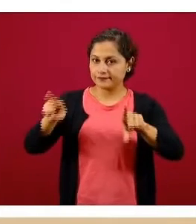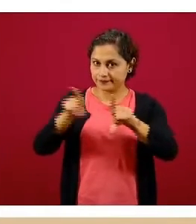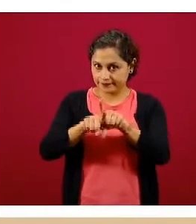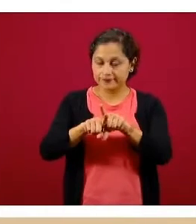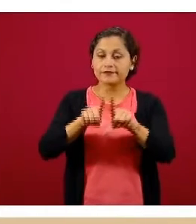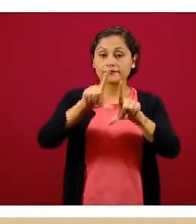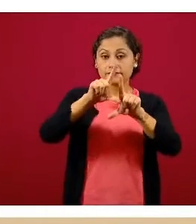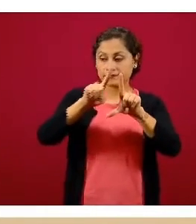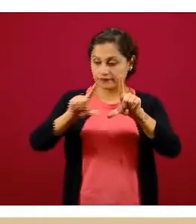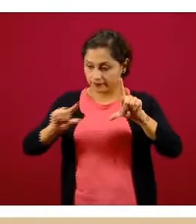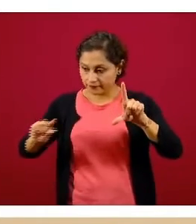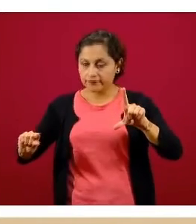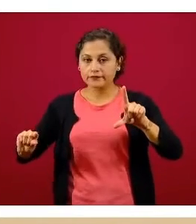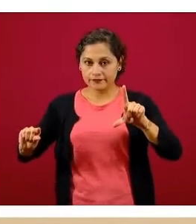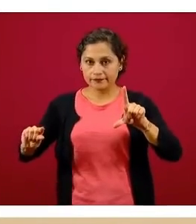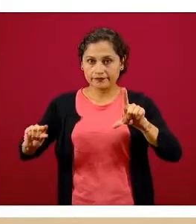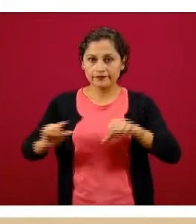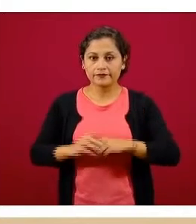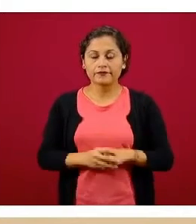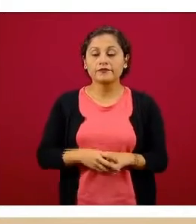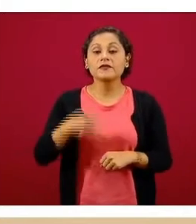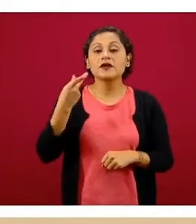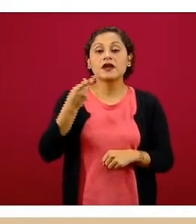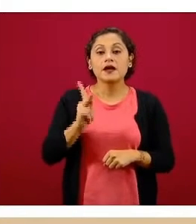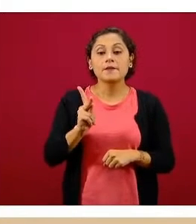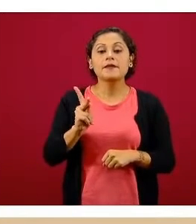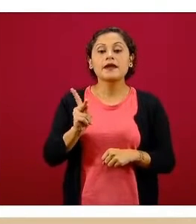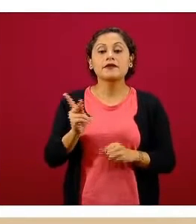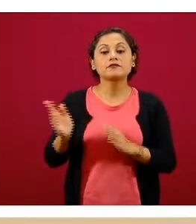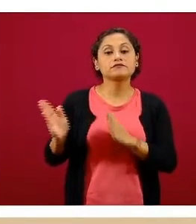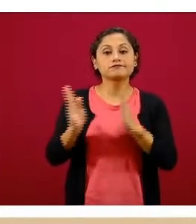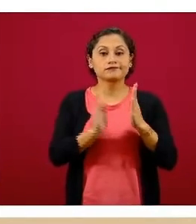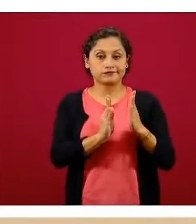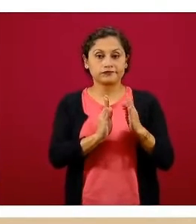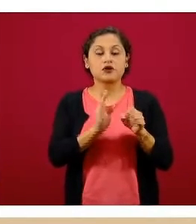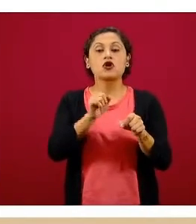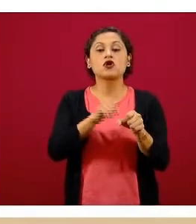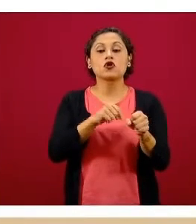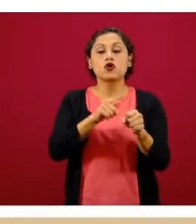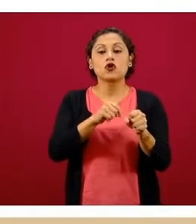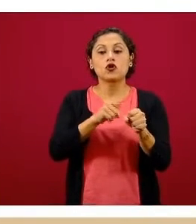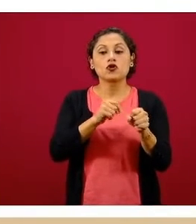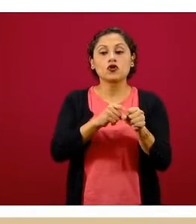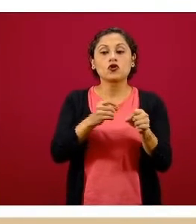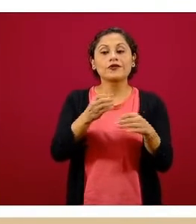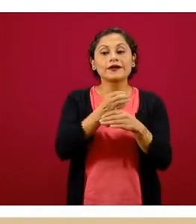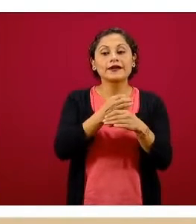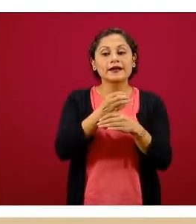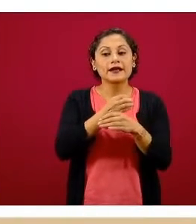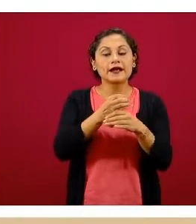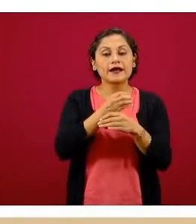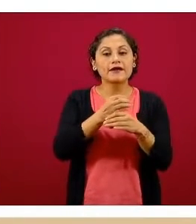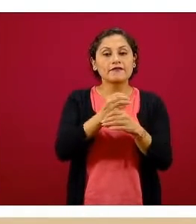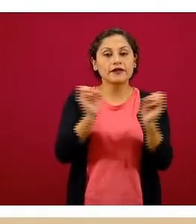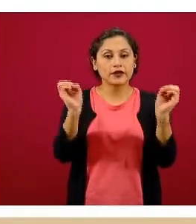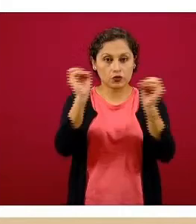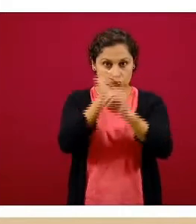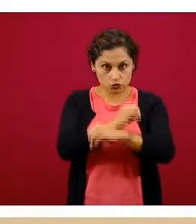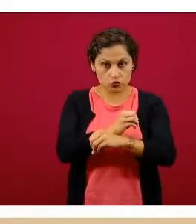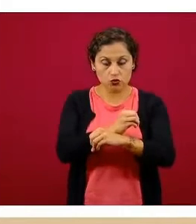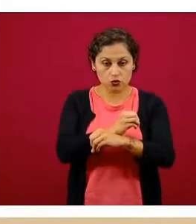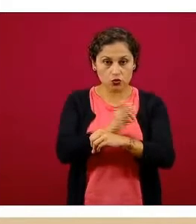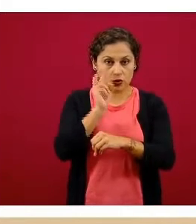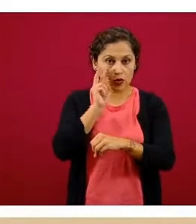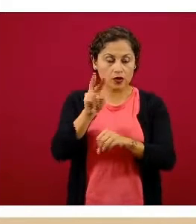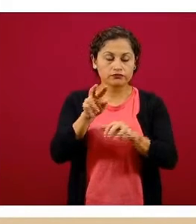en orden descendente, pero se acompaña por unas barras, ahora son de color café oscuro para poder notar un